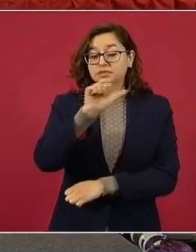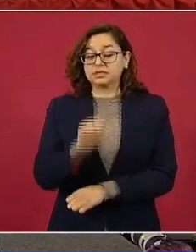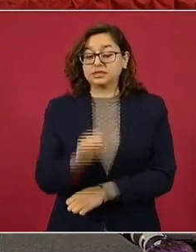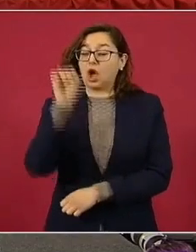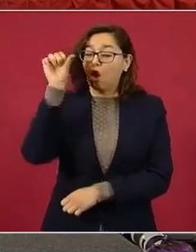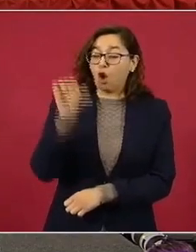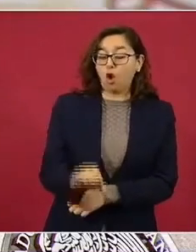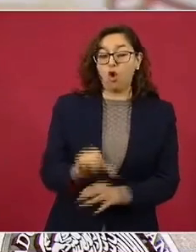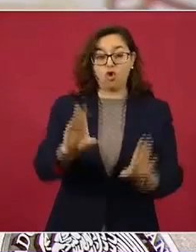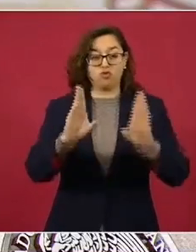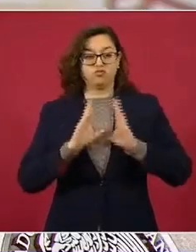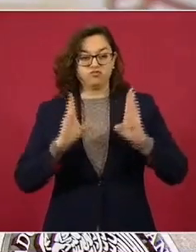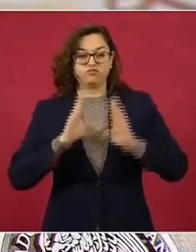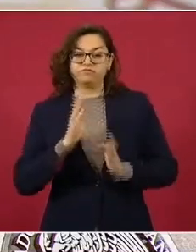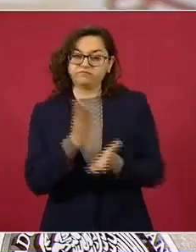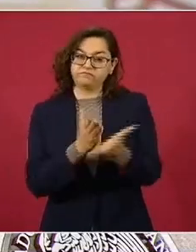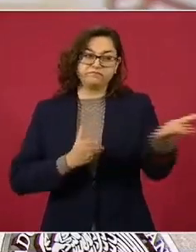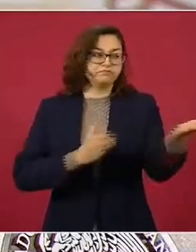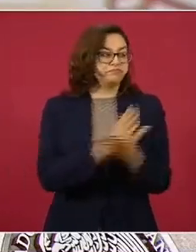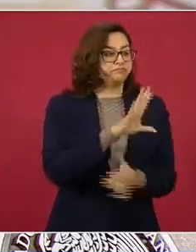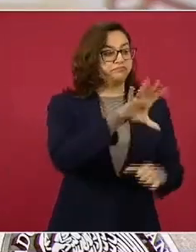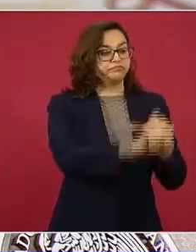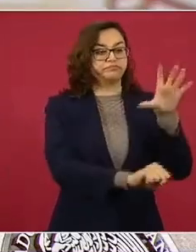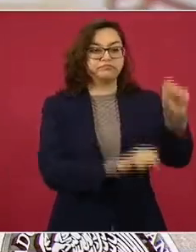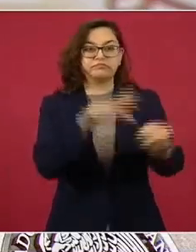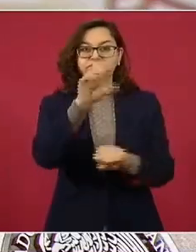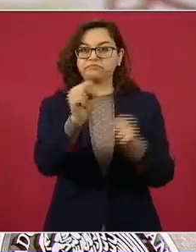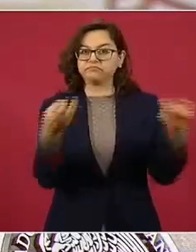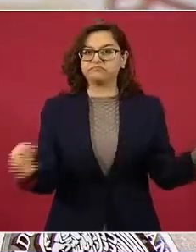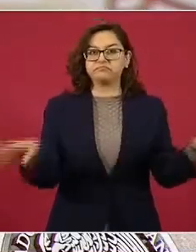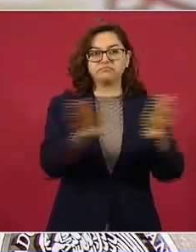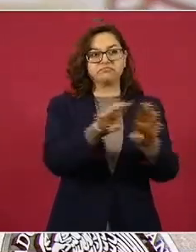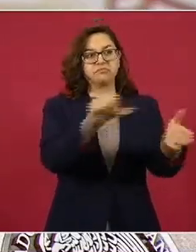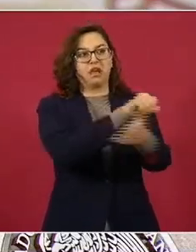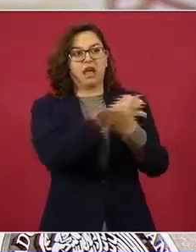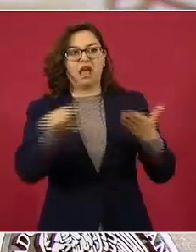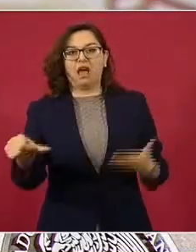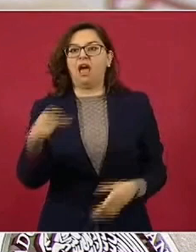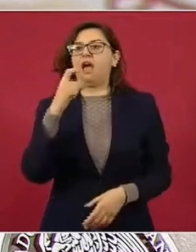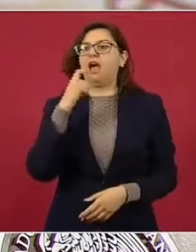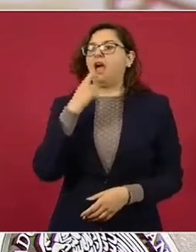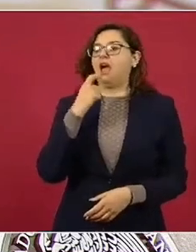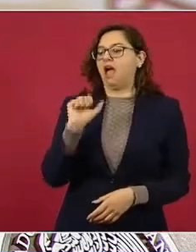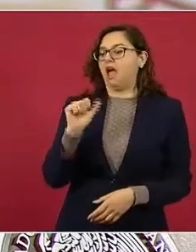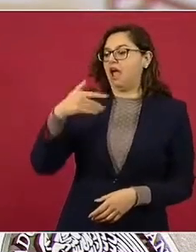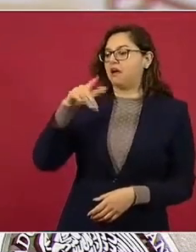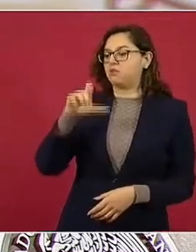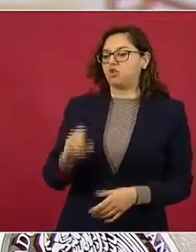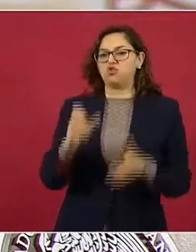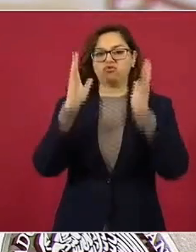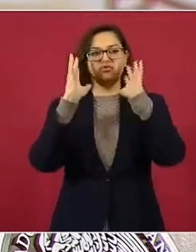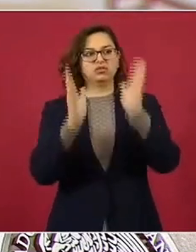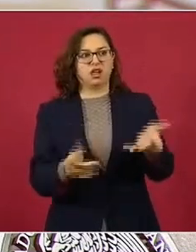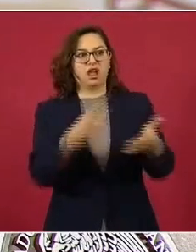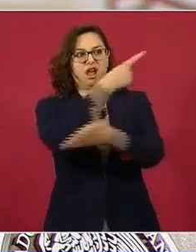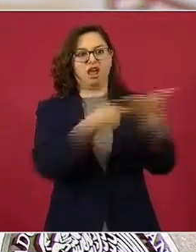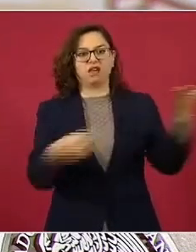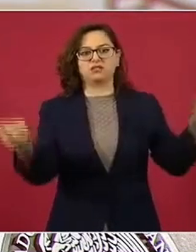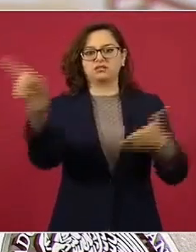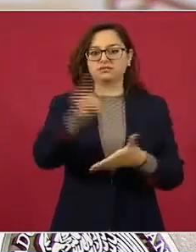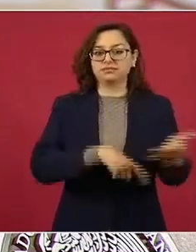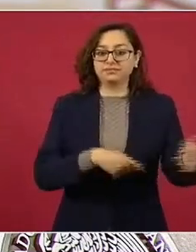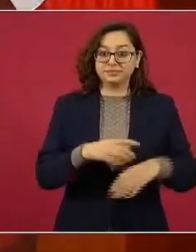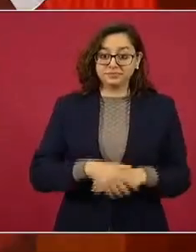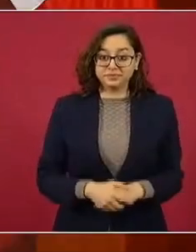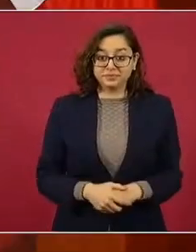El video fue difundido tras la invitación del presidente Andrés Manuel López Obrador al diálogo con el director general de